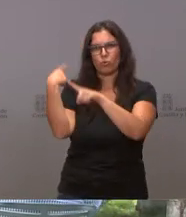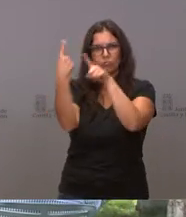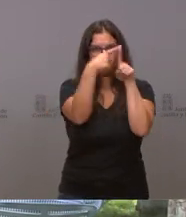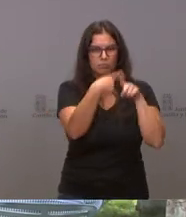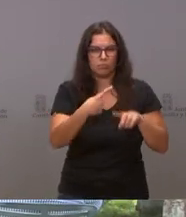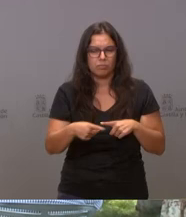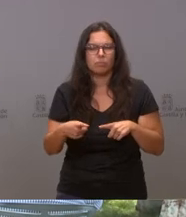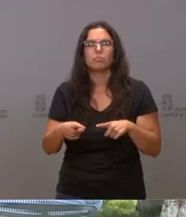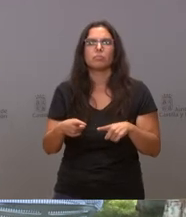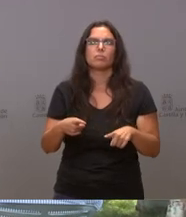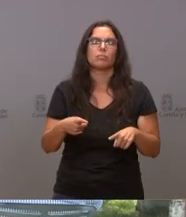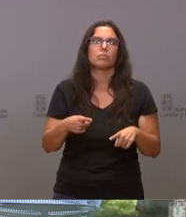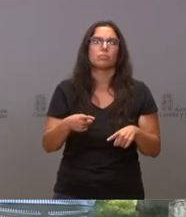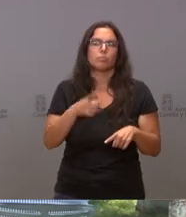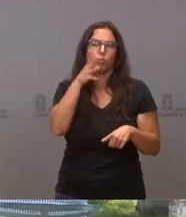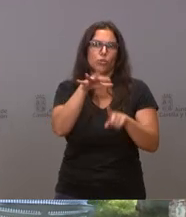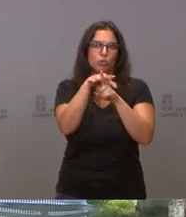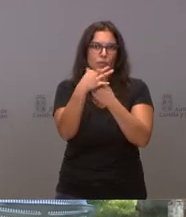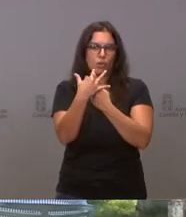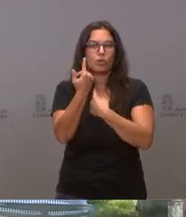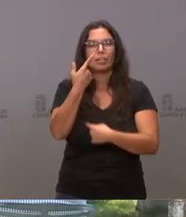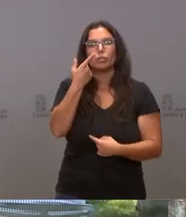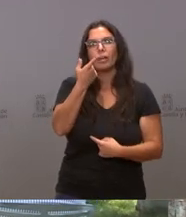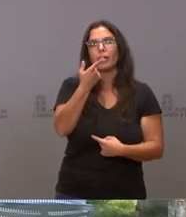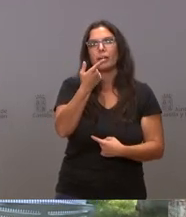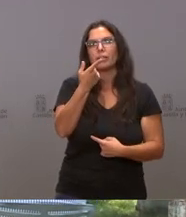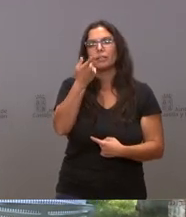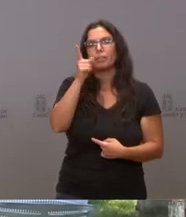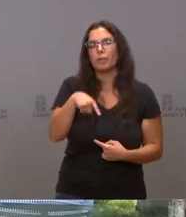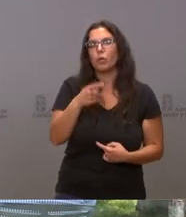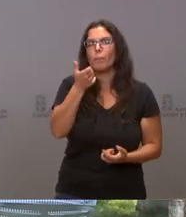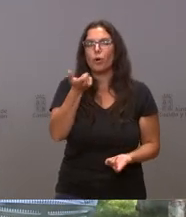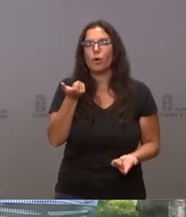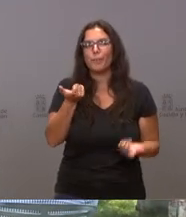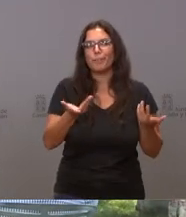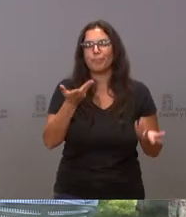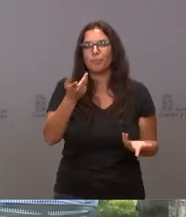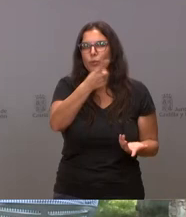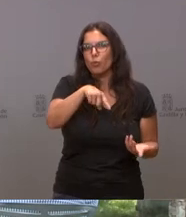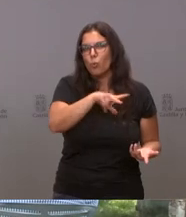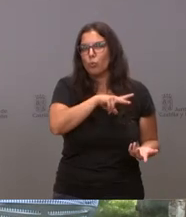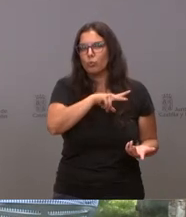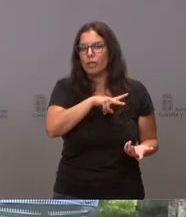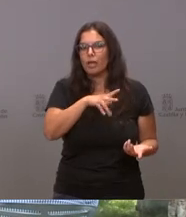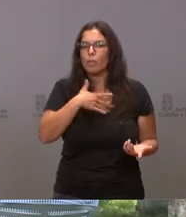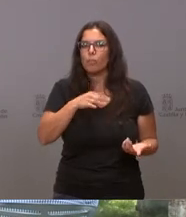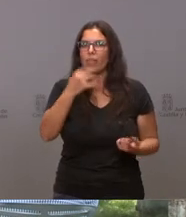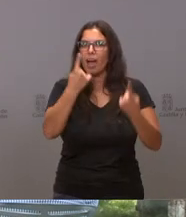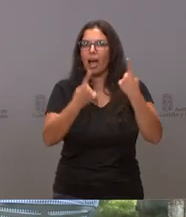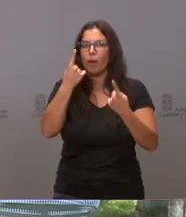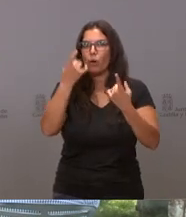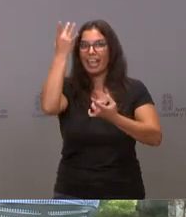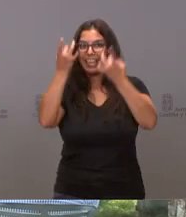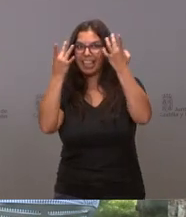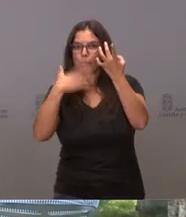en contra de cómo está la situación y, sobre todo, también un poco de lo que se está planteando. ¿Ustedes podrían dar marcha atrás algunas de las ideas